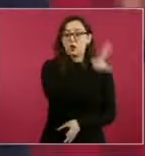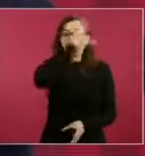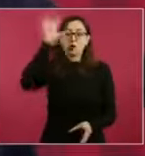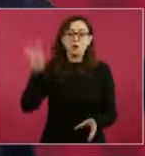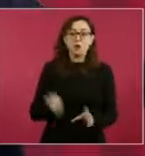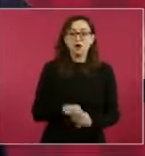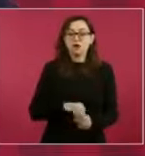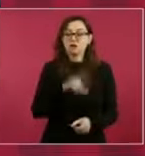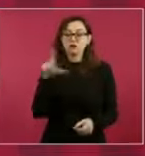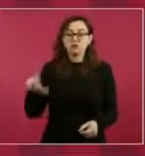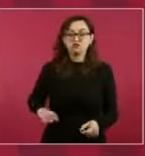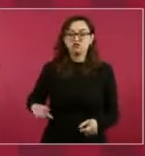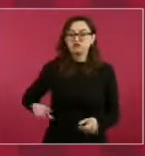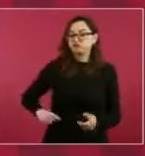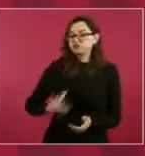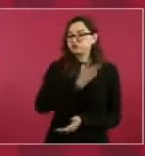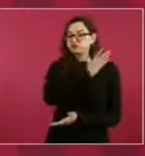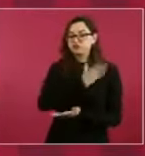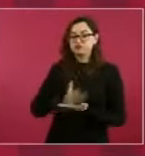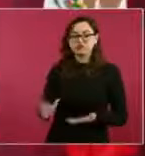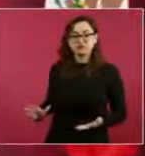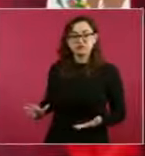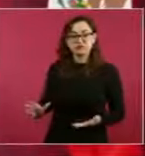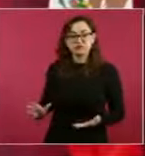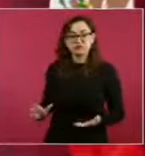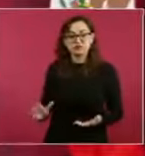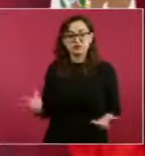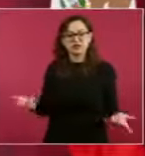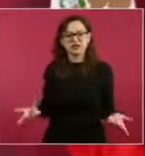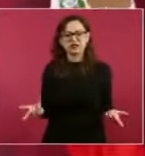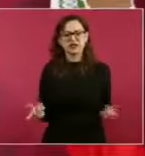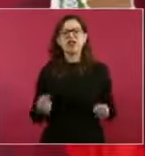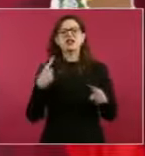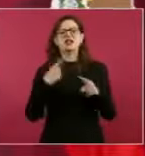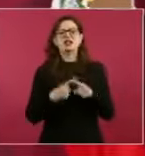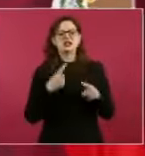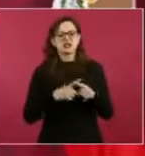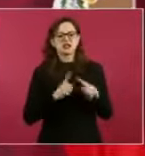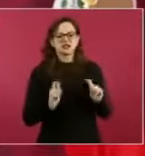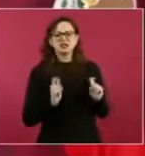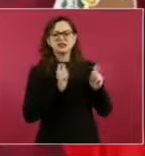¿Quién lo eligió para ser el jefe del Estado?